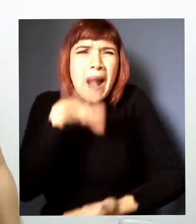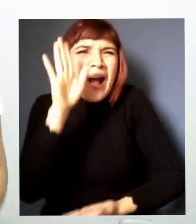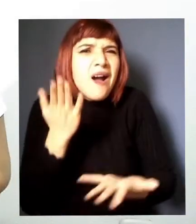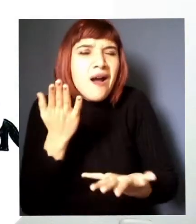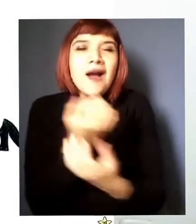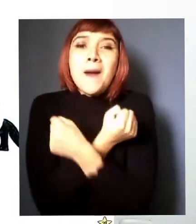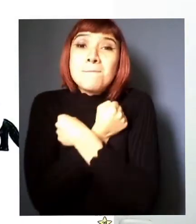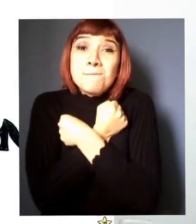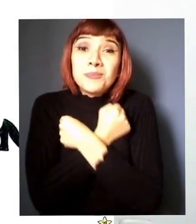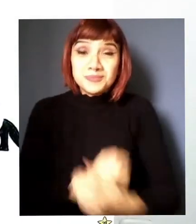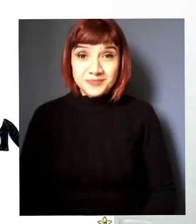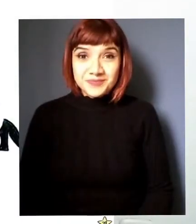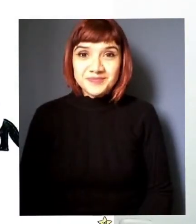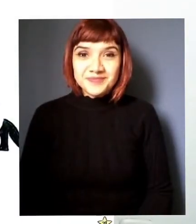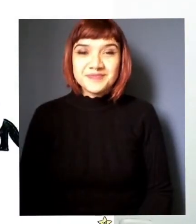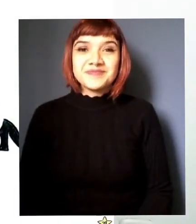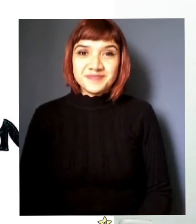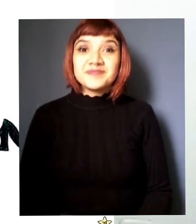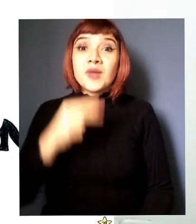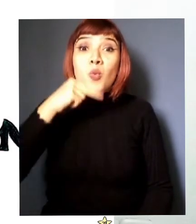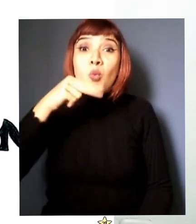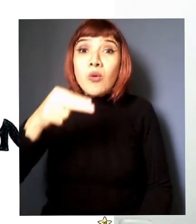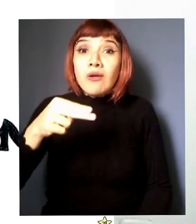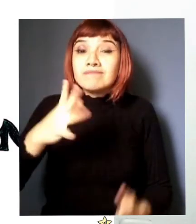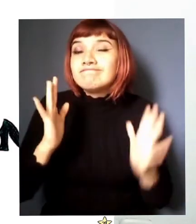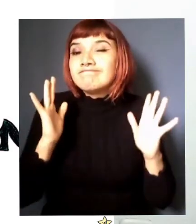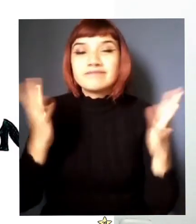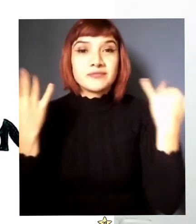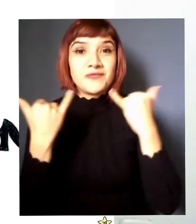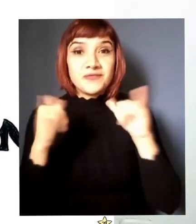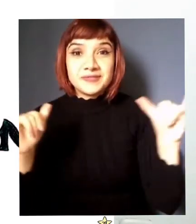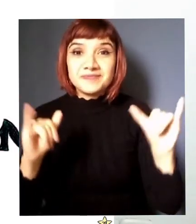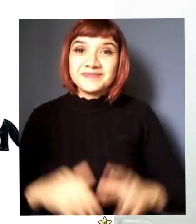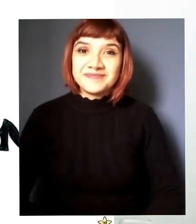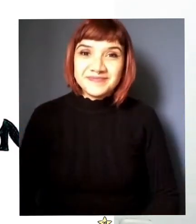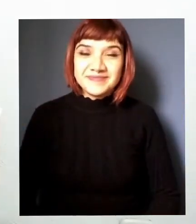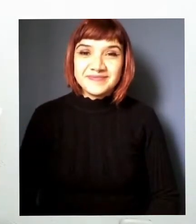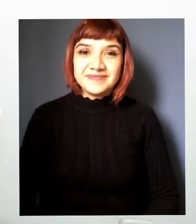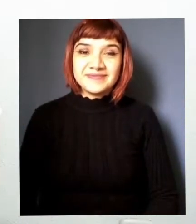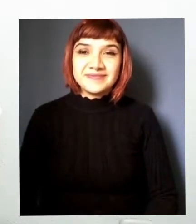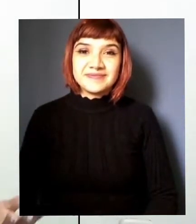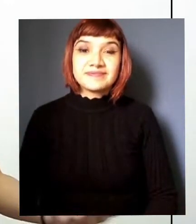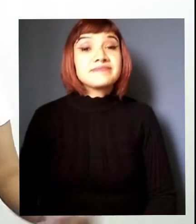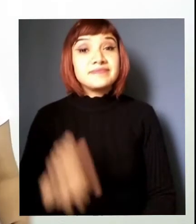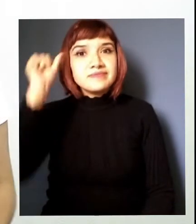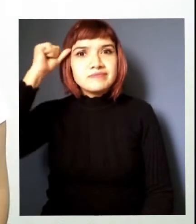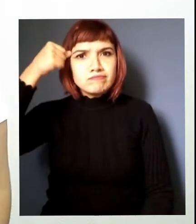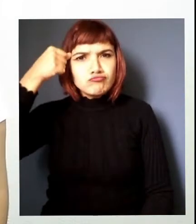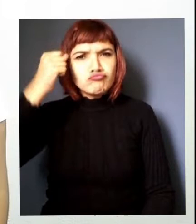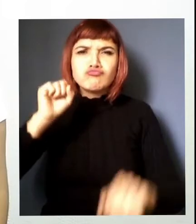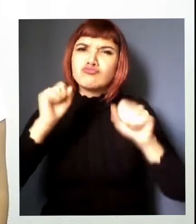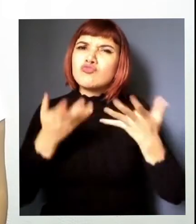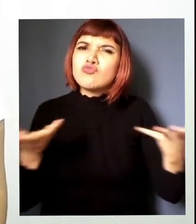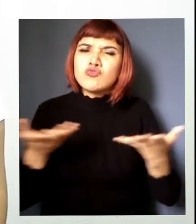y colorín colorado esta historia se ha terminado recuerden que